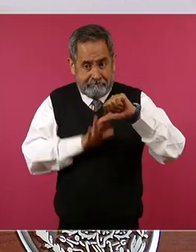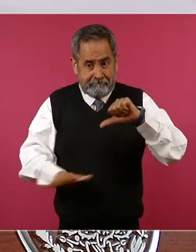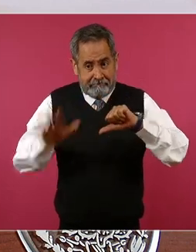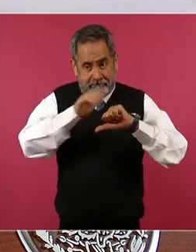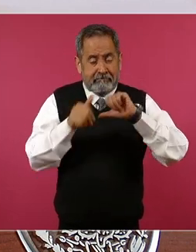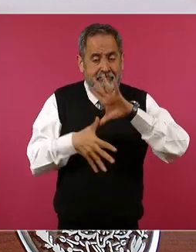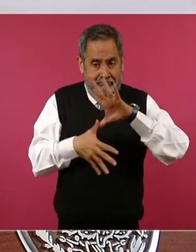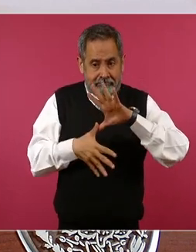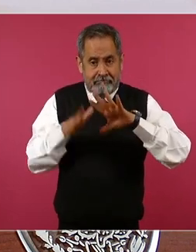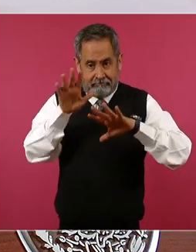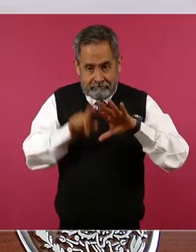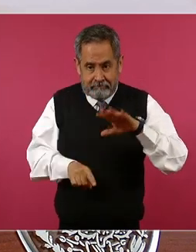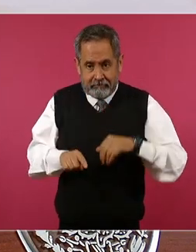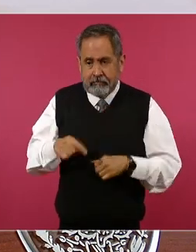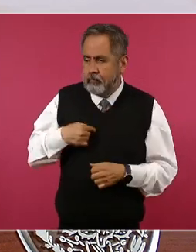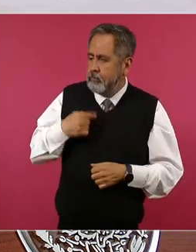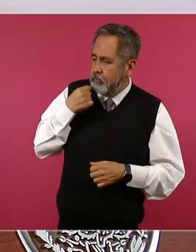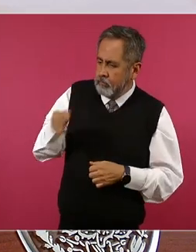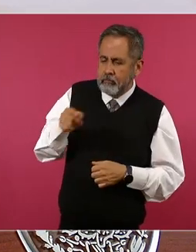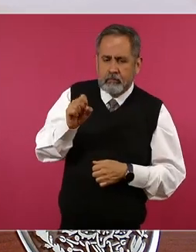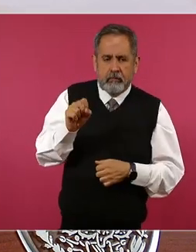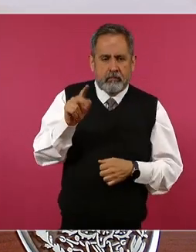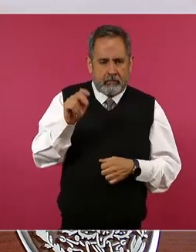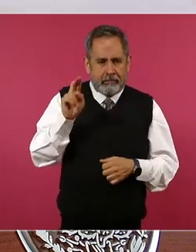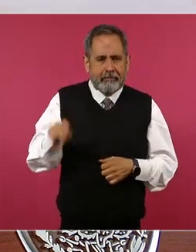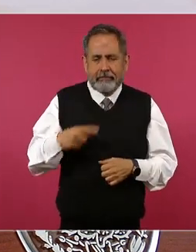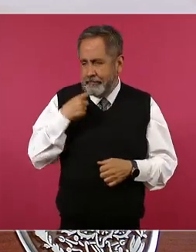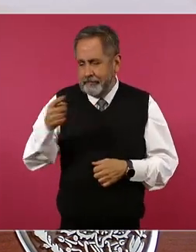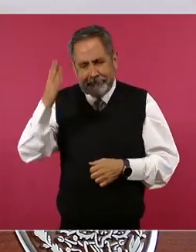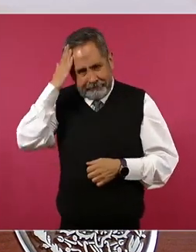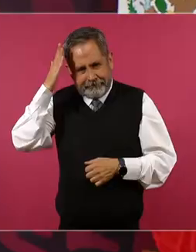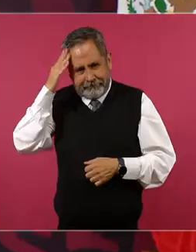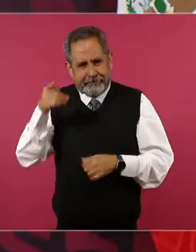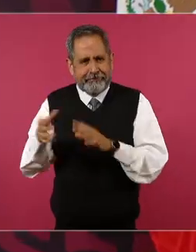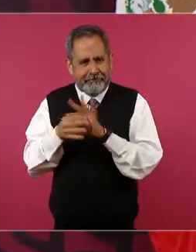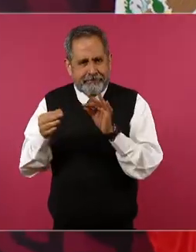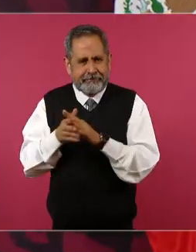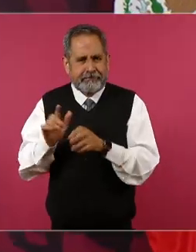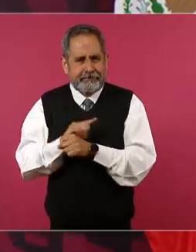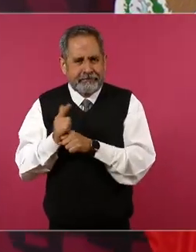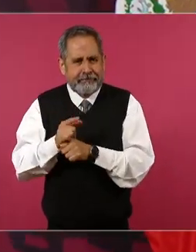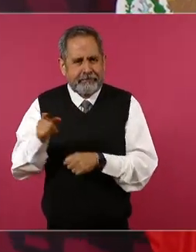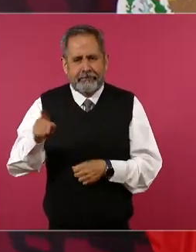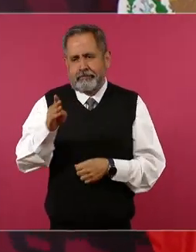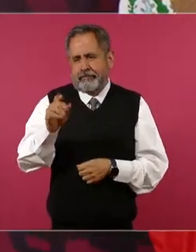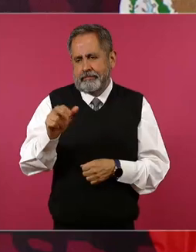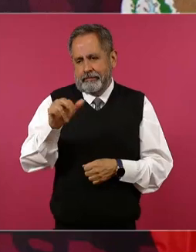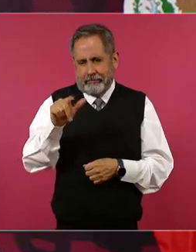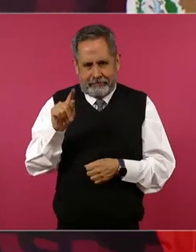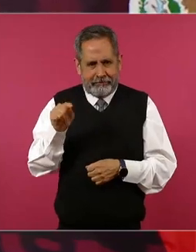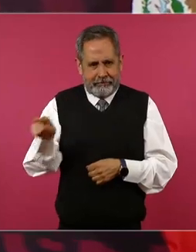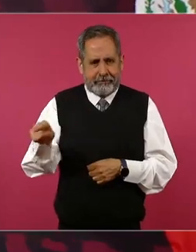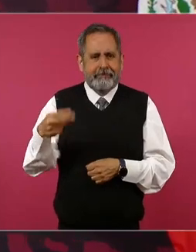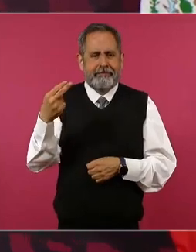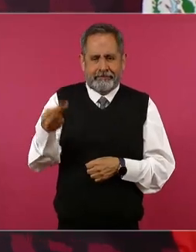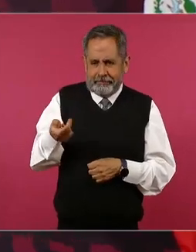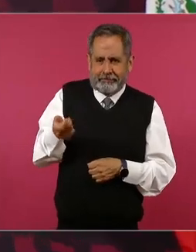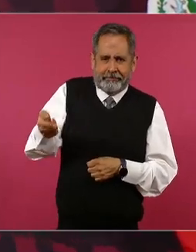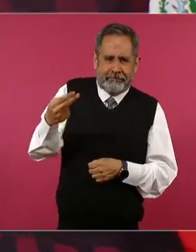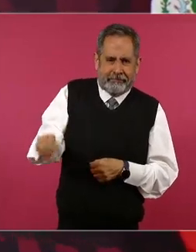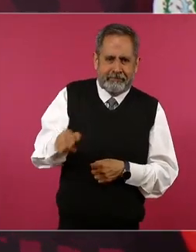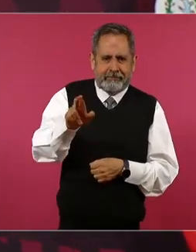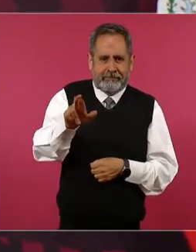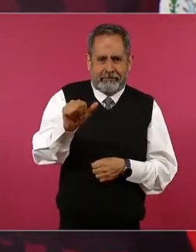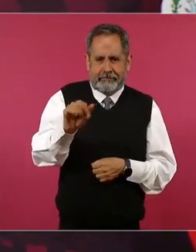y les pedí a los del SUTEN a los dirigentes y al licenciado Bartel que llevara el nombre de